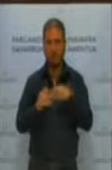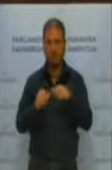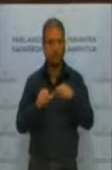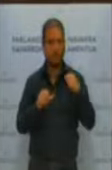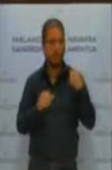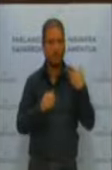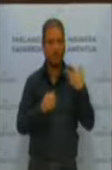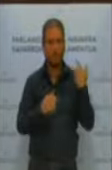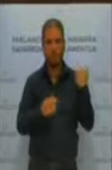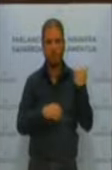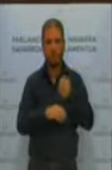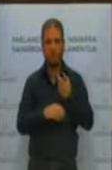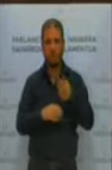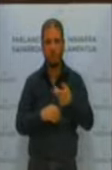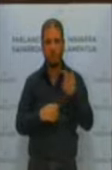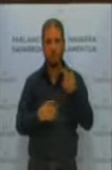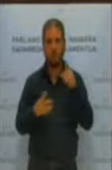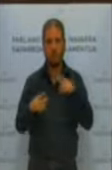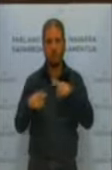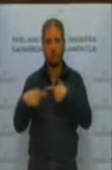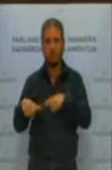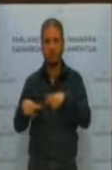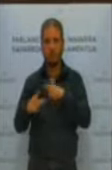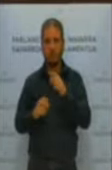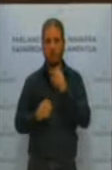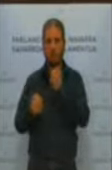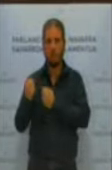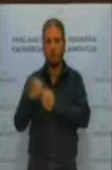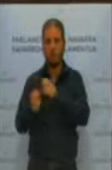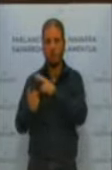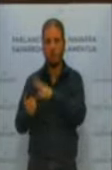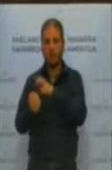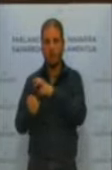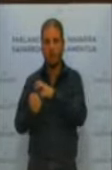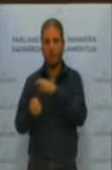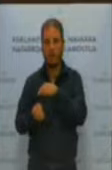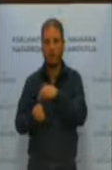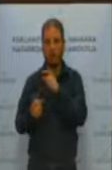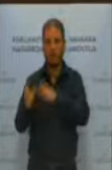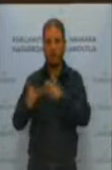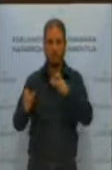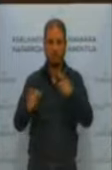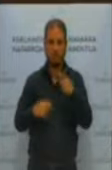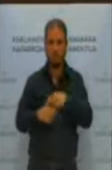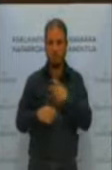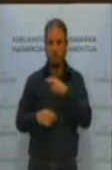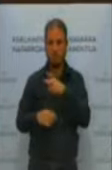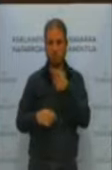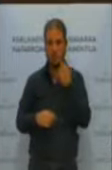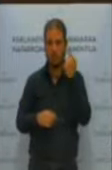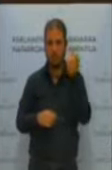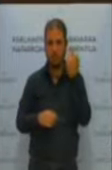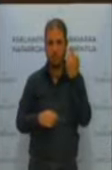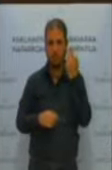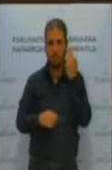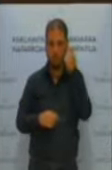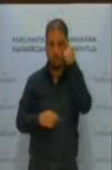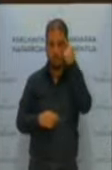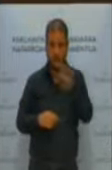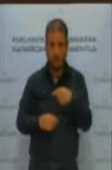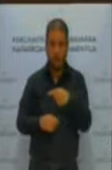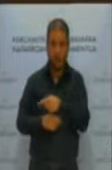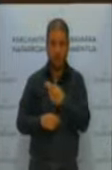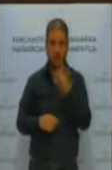hay un departamento de economía y hacienda con gentes a las que se les supone, como en la mini el valor, se les supone el conocimiento de estas materias,